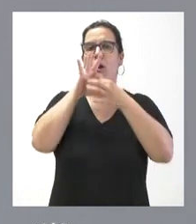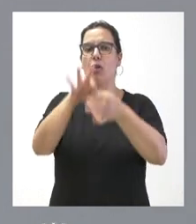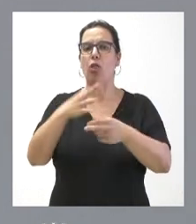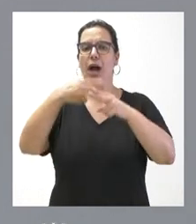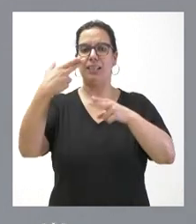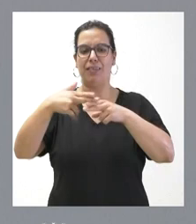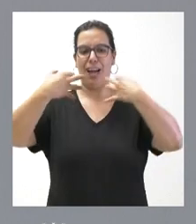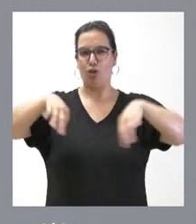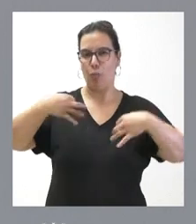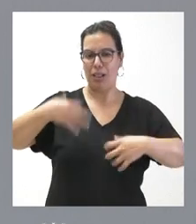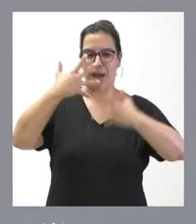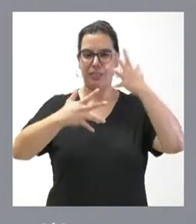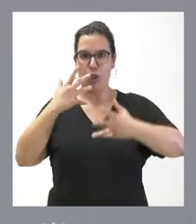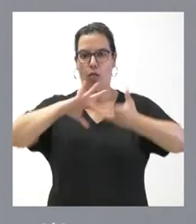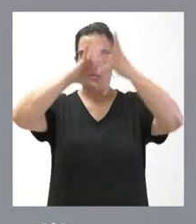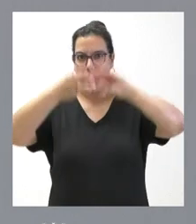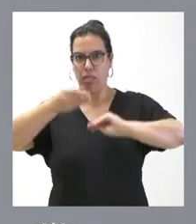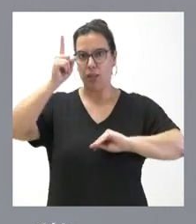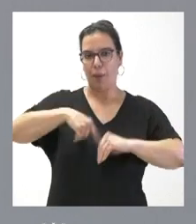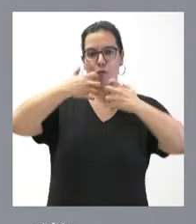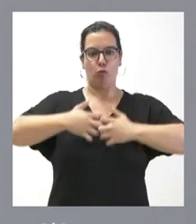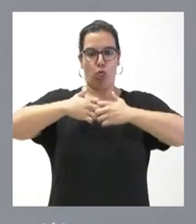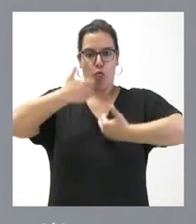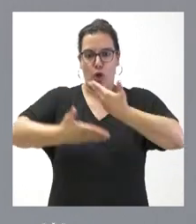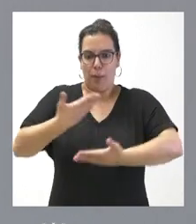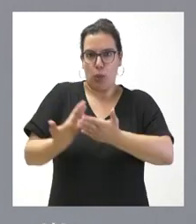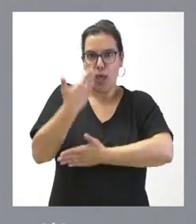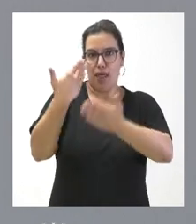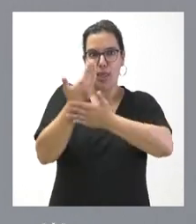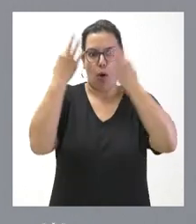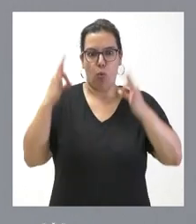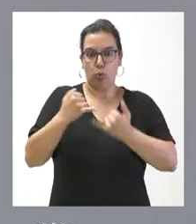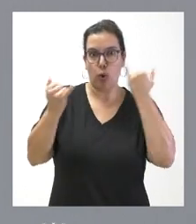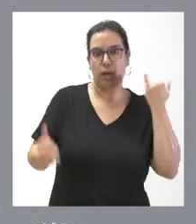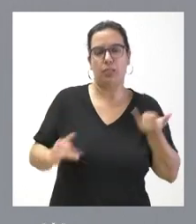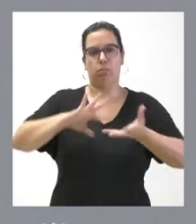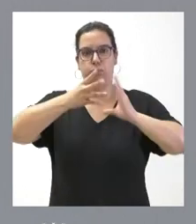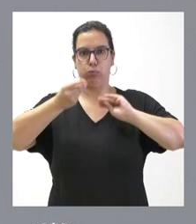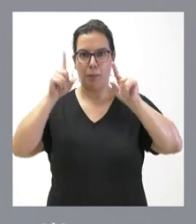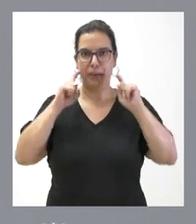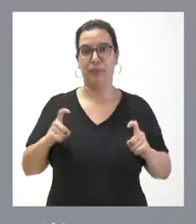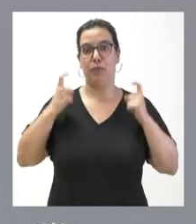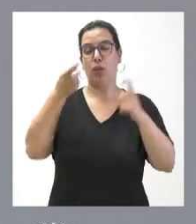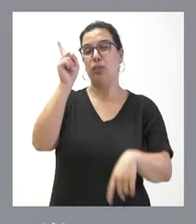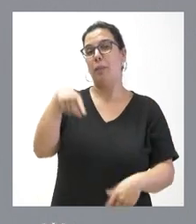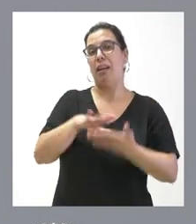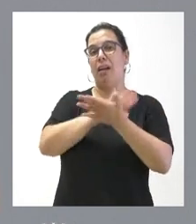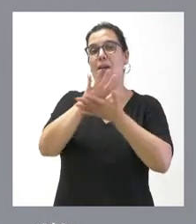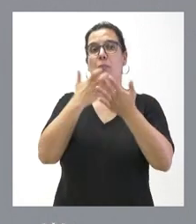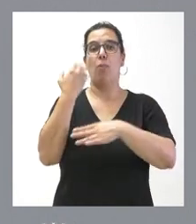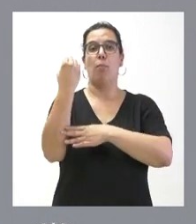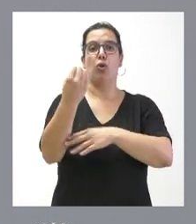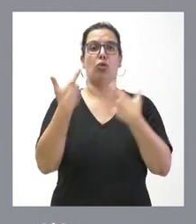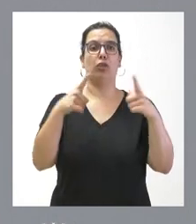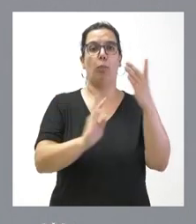ordinaria de la Administración, que tiene que ver con el funcionamiento en periodos de crisis de la Administración pública. Estoy hablando de los apoyos al sector